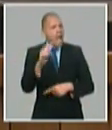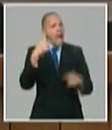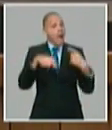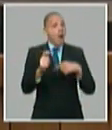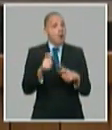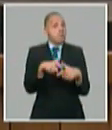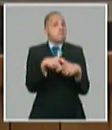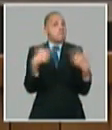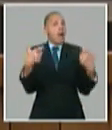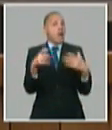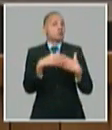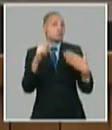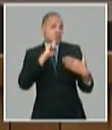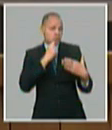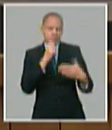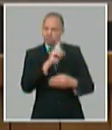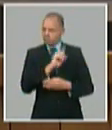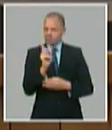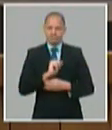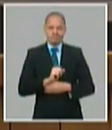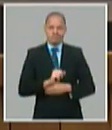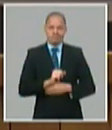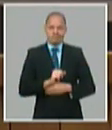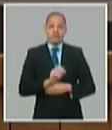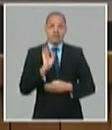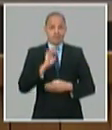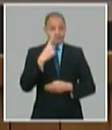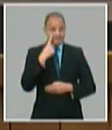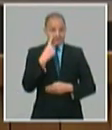hasta ahora es imprescindible y más adelante lo explicaremos